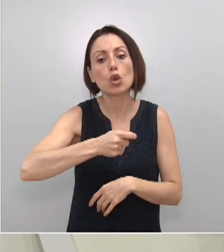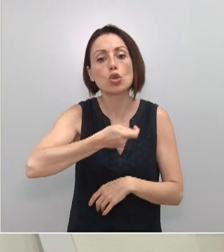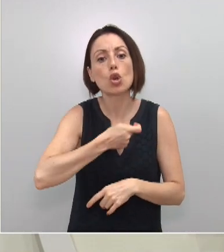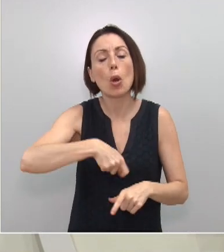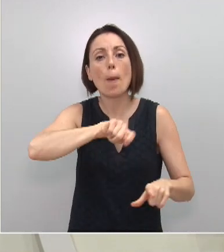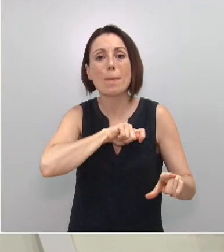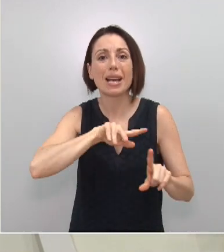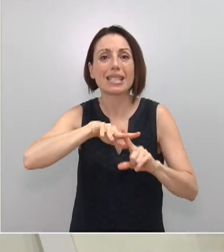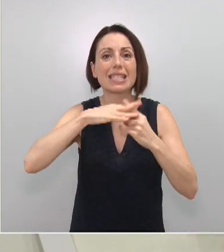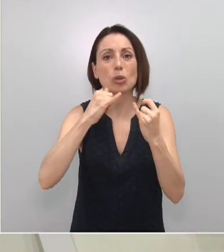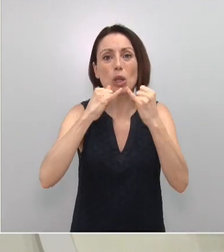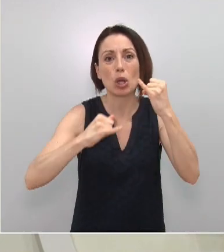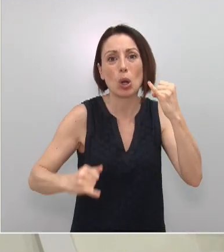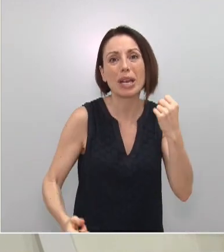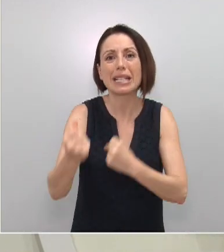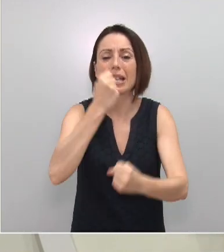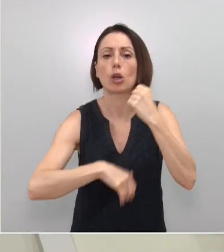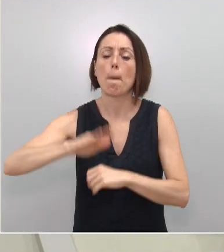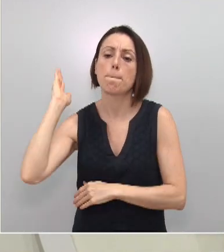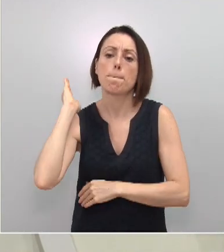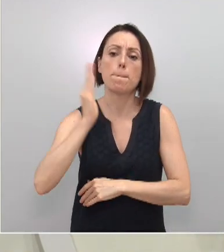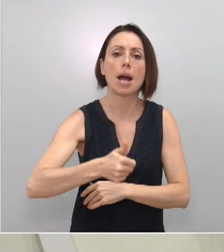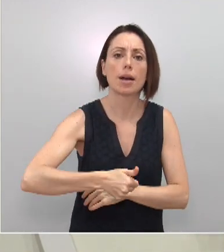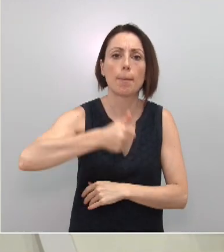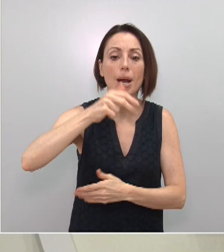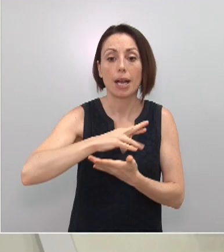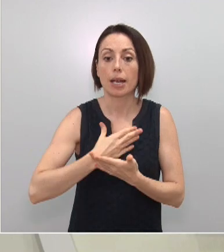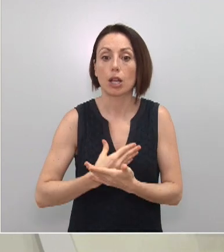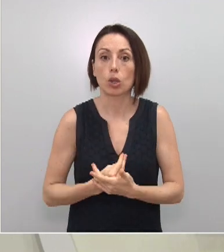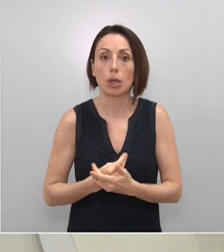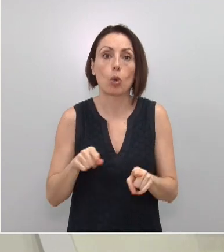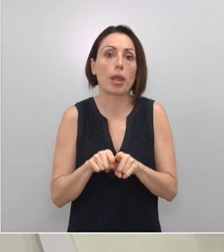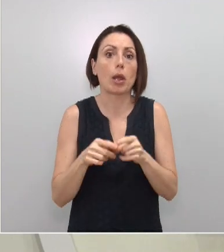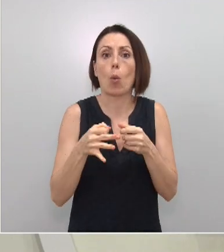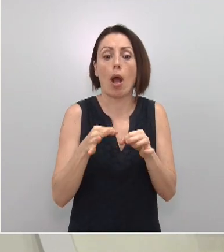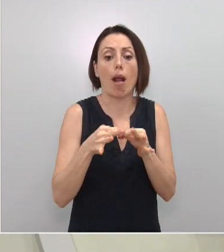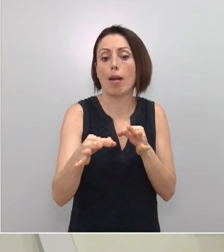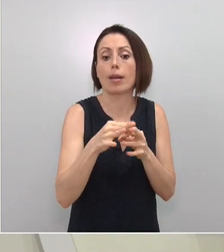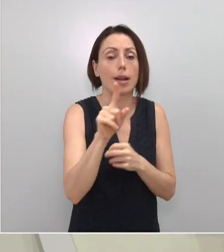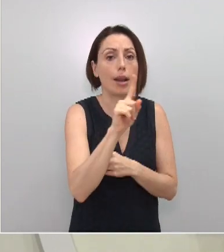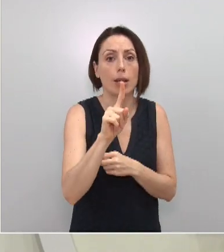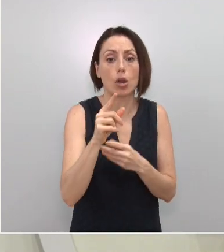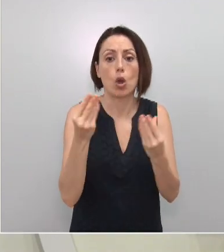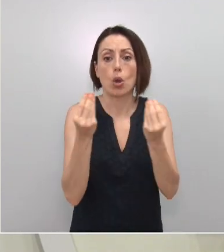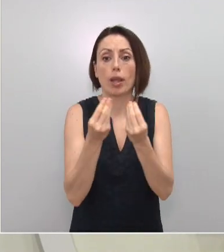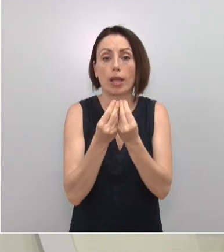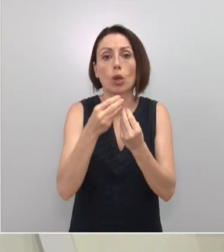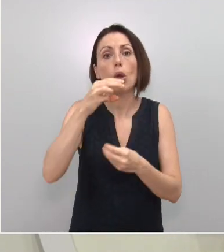en el que la crisis económica será más acentuada. La región de Murcia no es una isla. Si bien el dato que hoy dice CEPRED